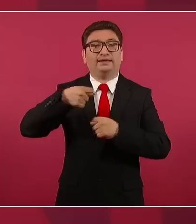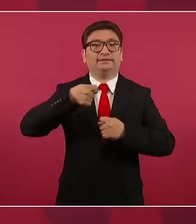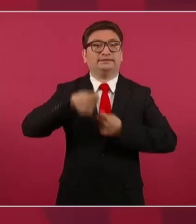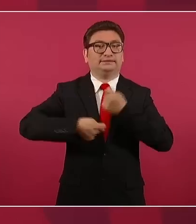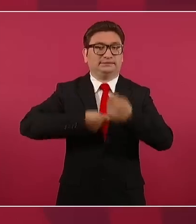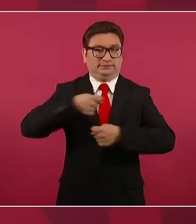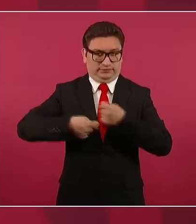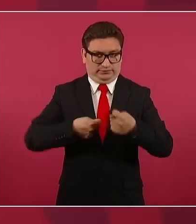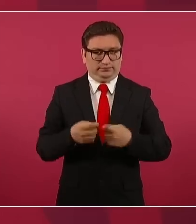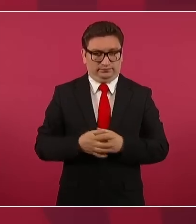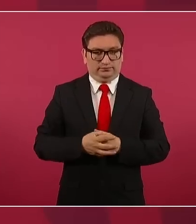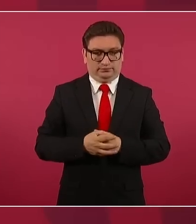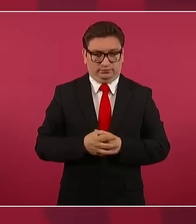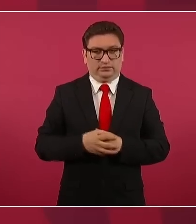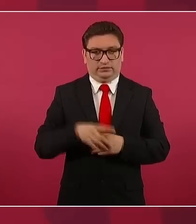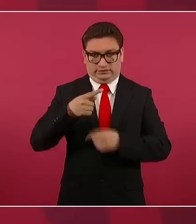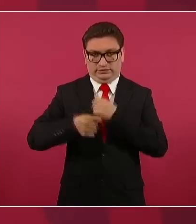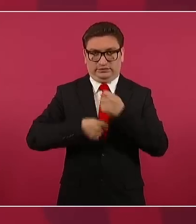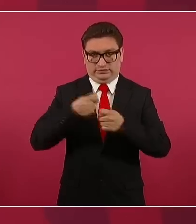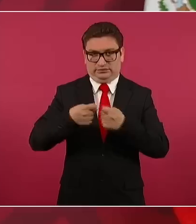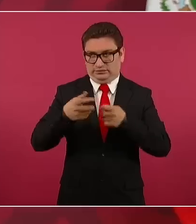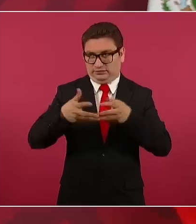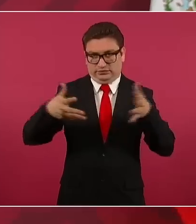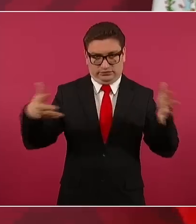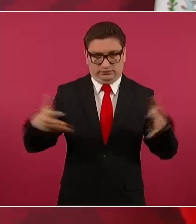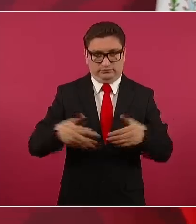departamentales